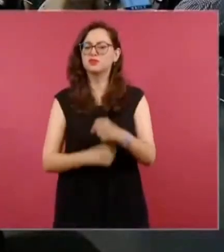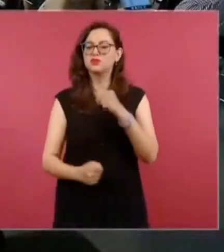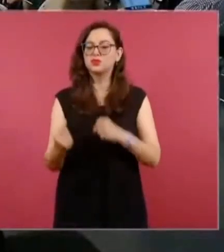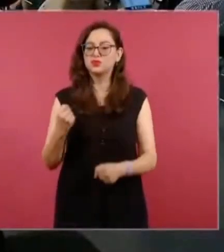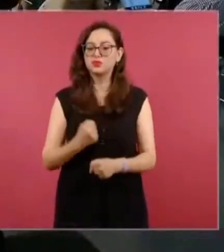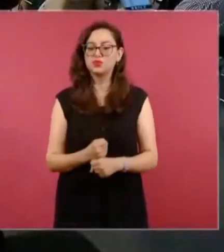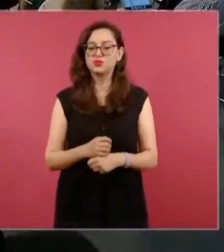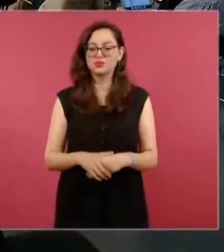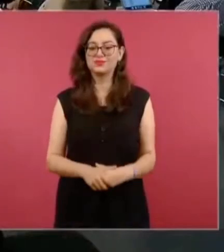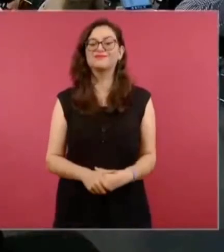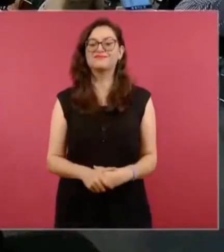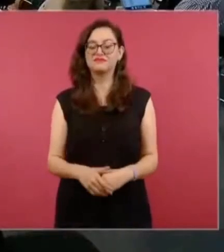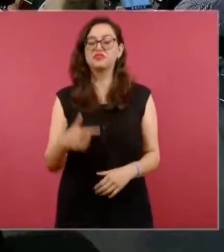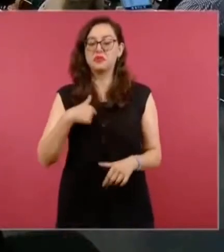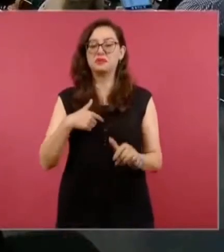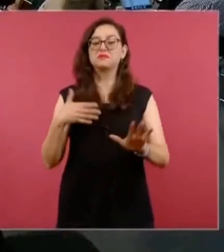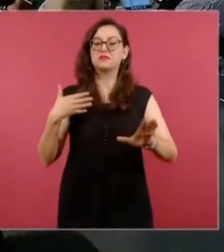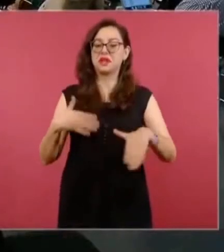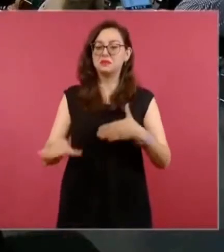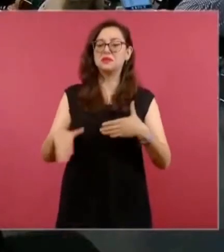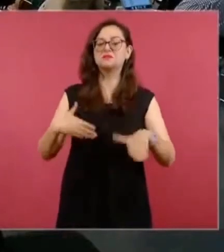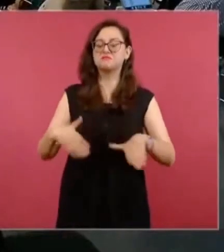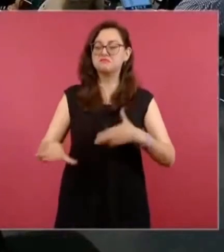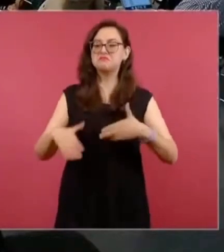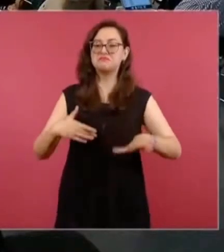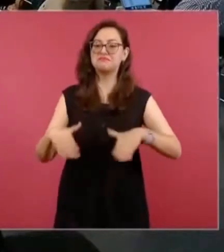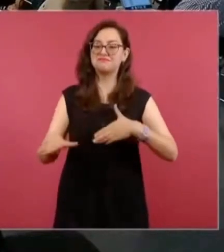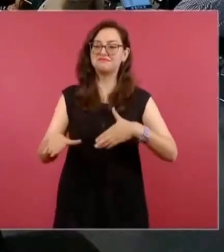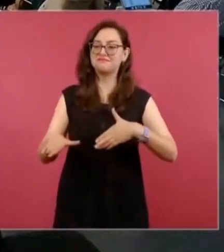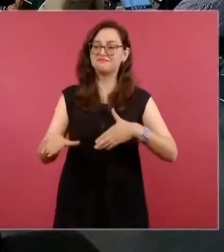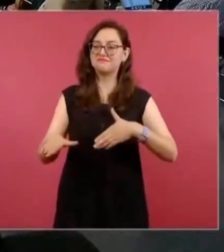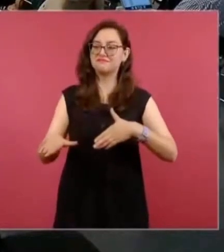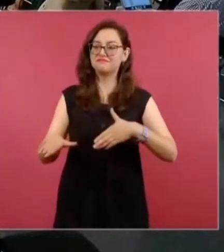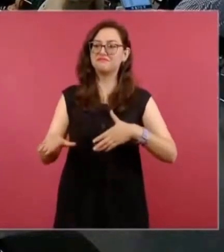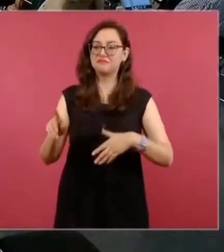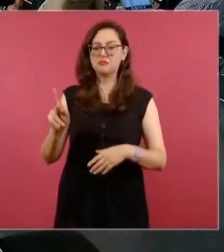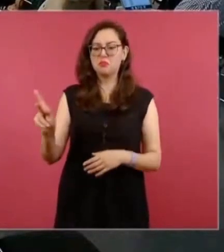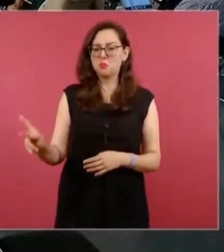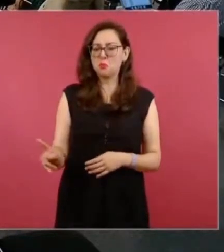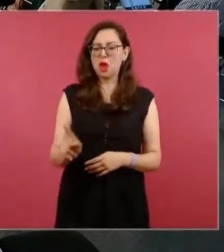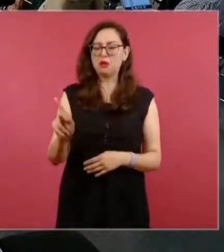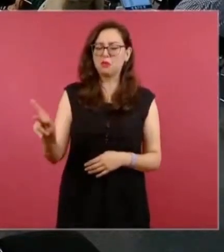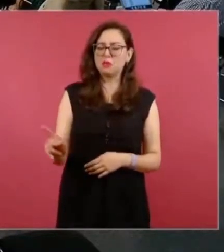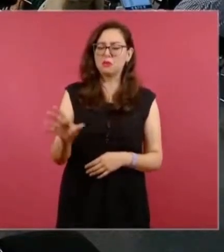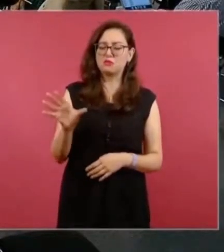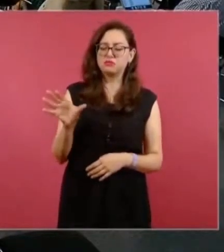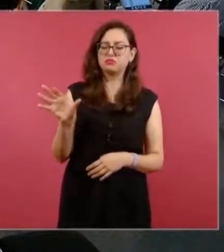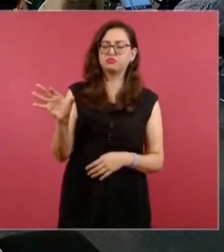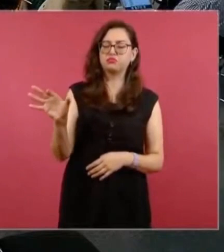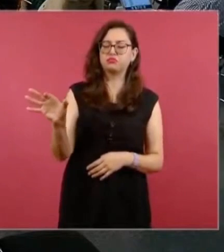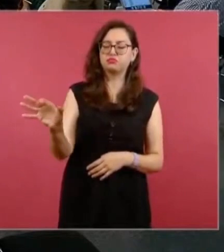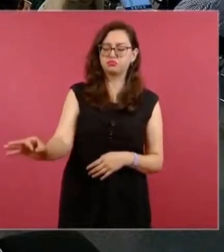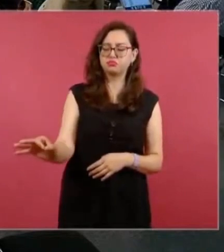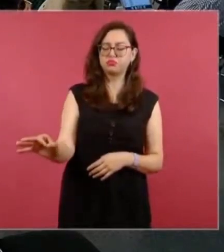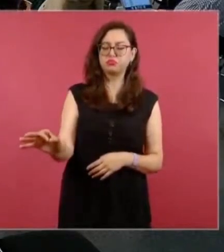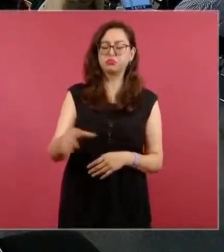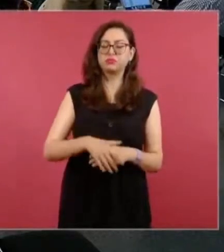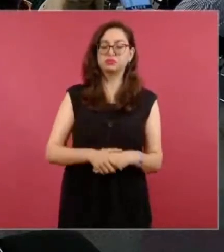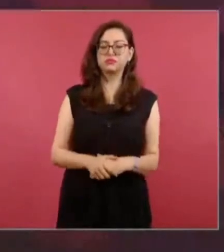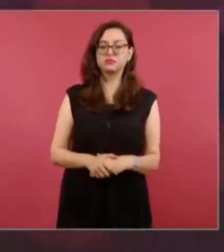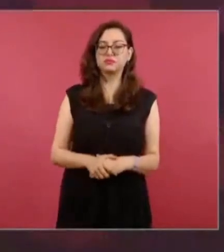Ahí conocí en un pueblo de esta ciudad,